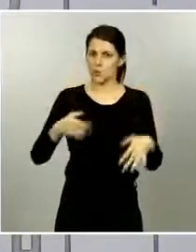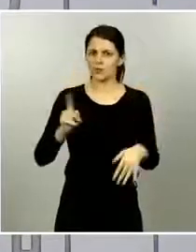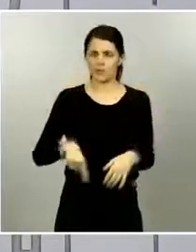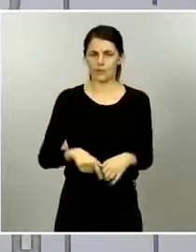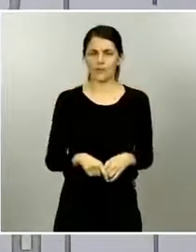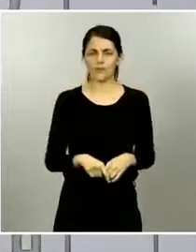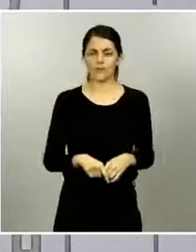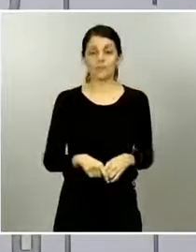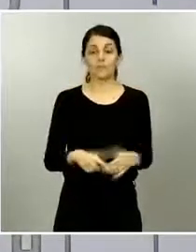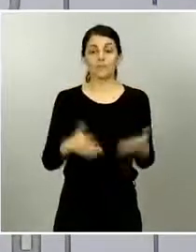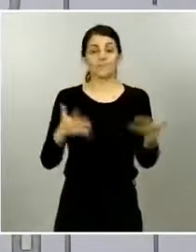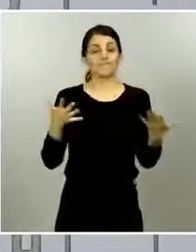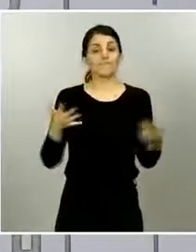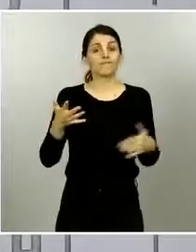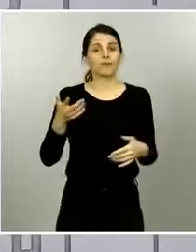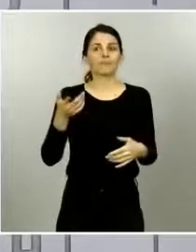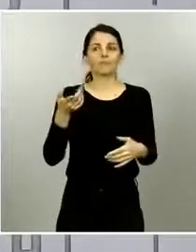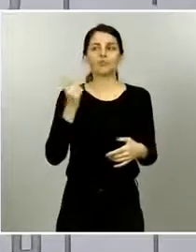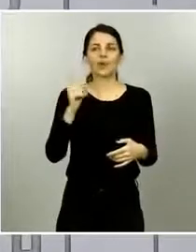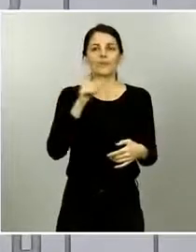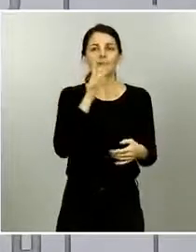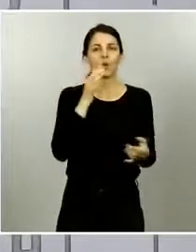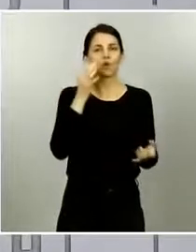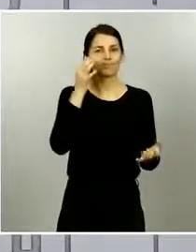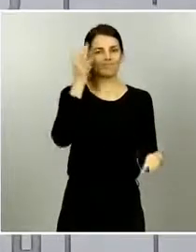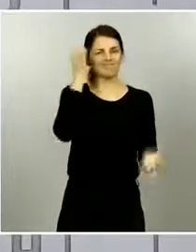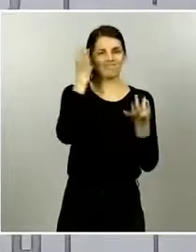equipos del ministerio que participan en todo este proceso